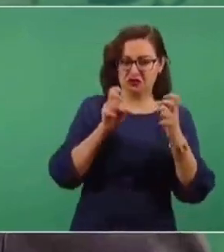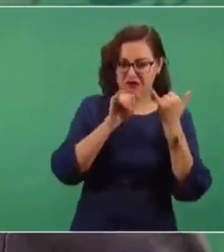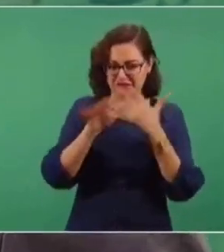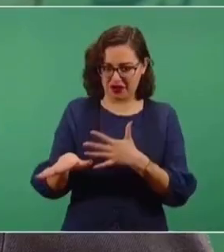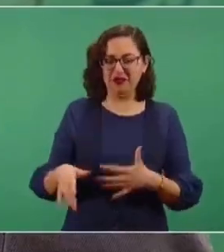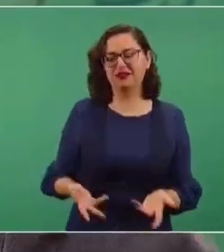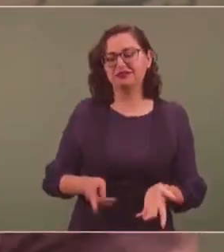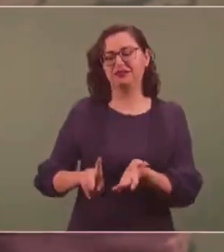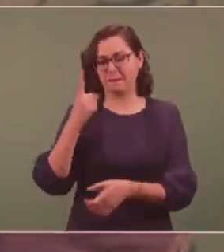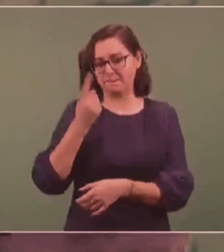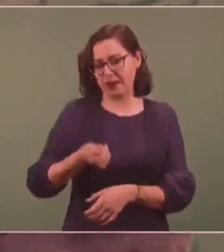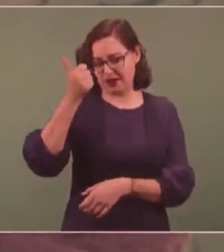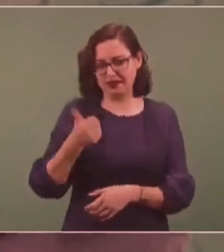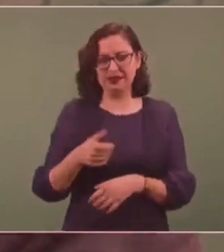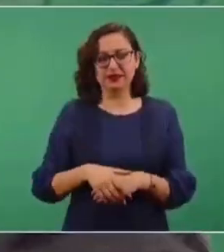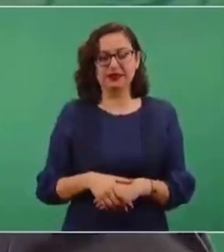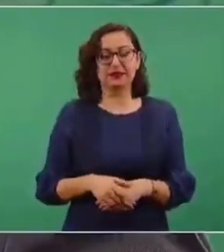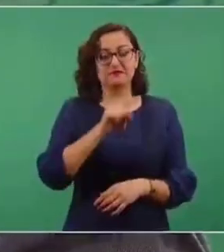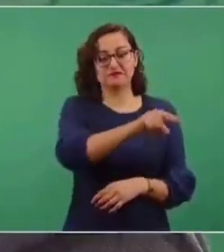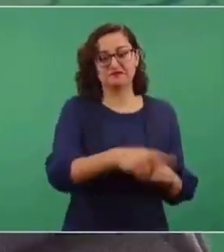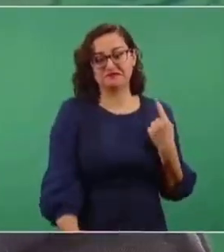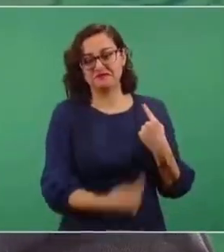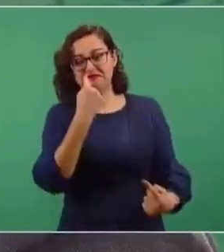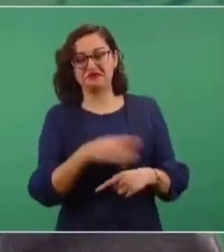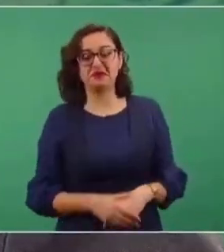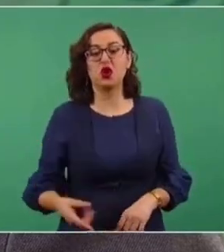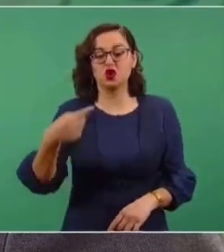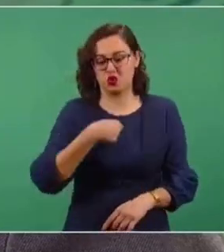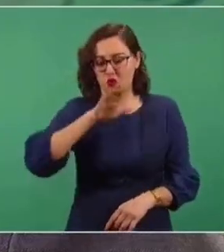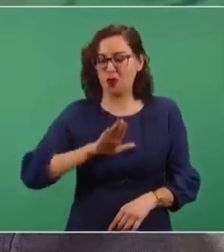él fue el que acuñó la frase de que yo era un mesías tropical.